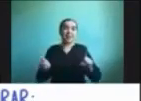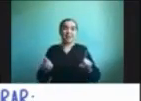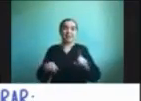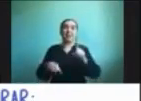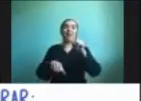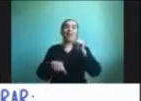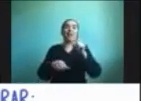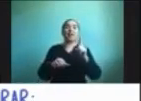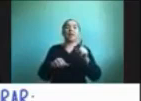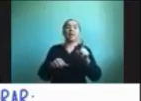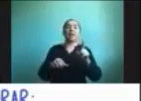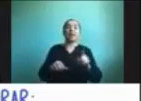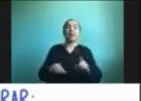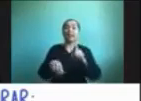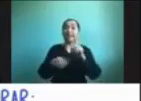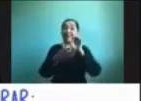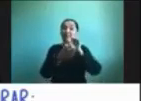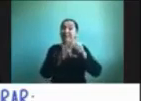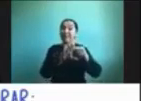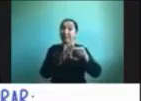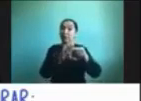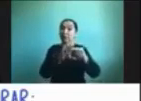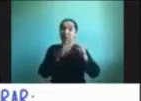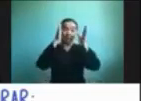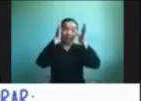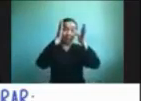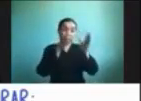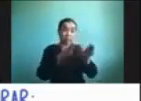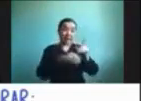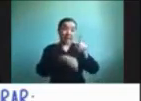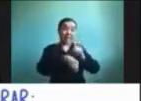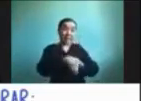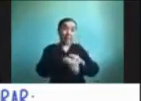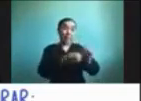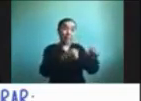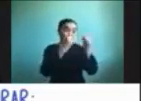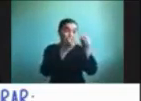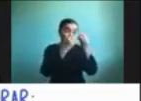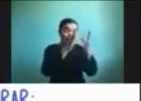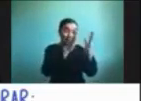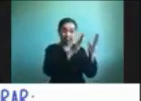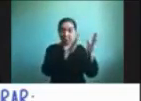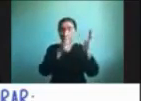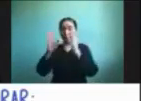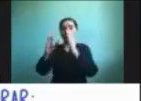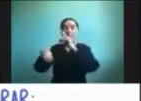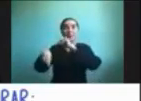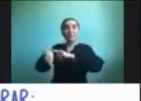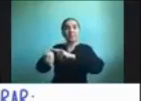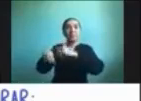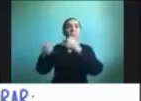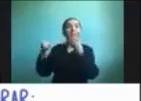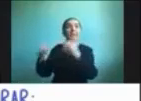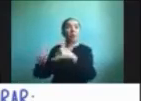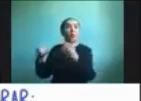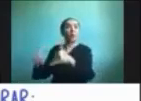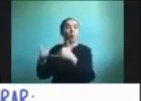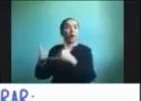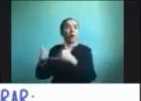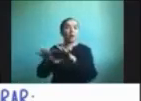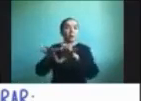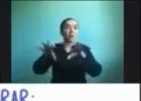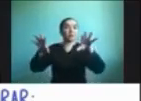aprender y un tiempo para jugar y ahí ese tiempo para jugar es cuando él puede elegir la aplicación de su gusto y utilizarla como él quiere